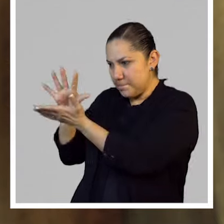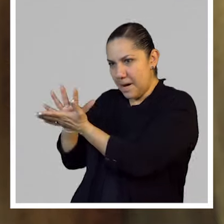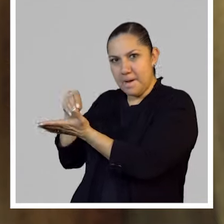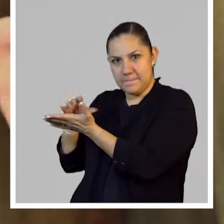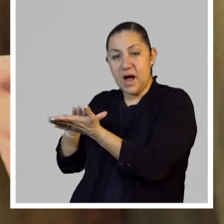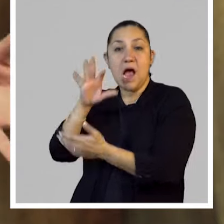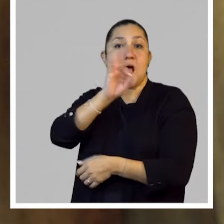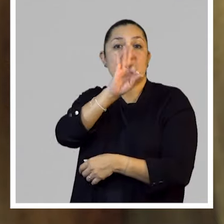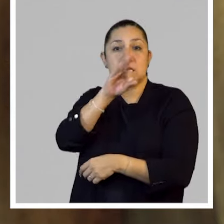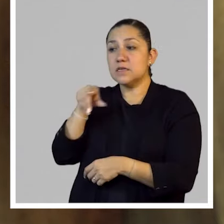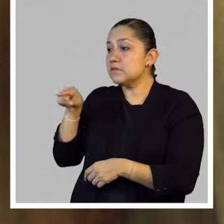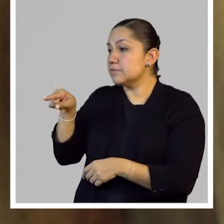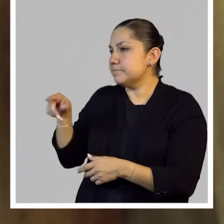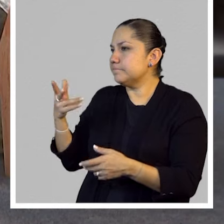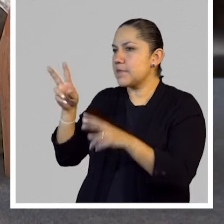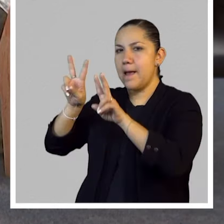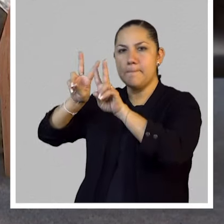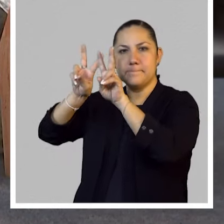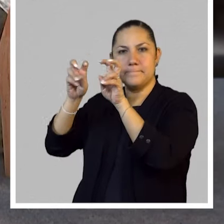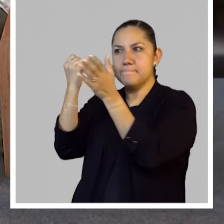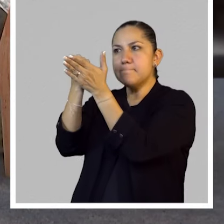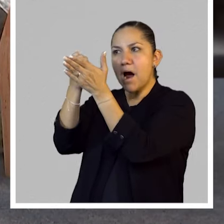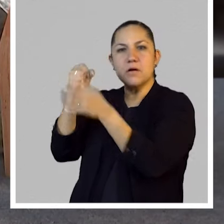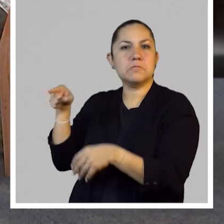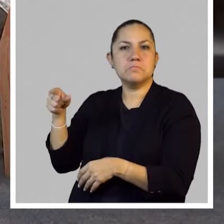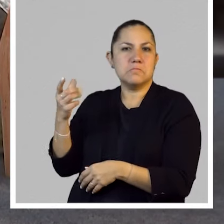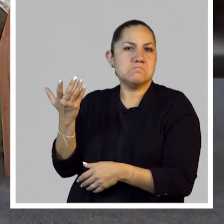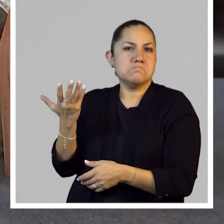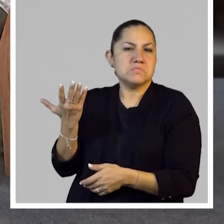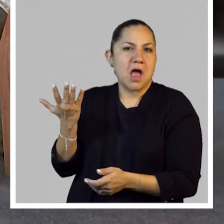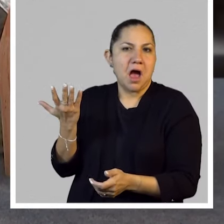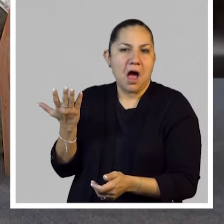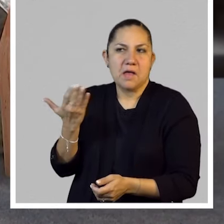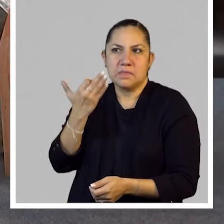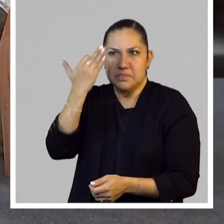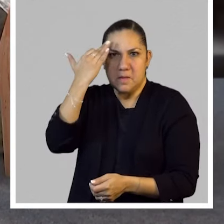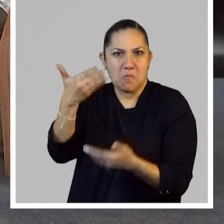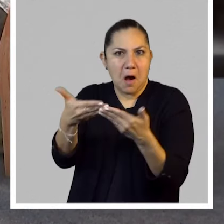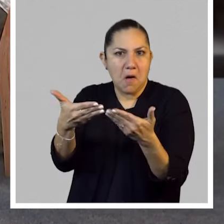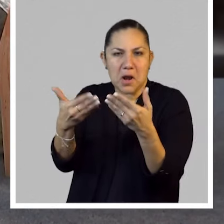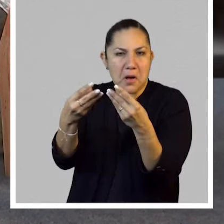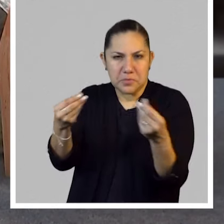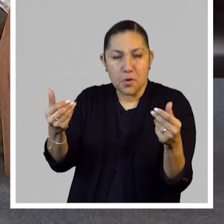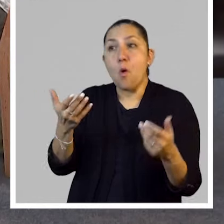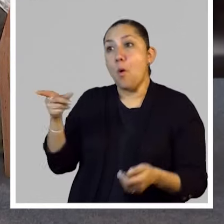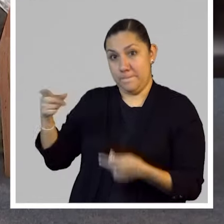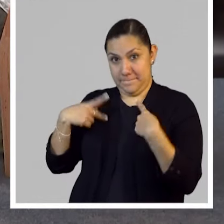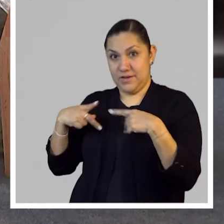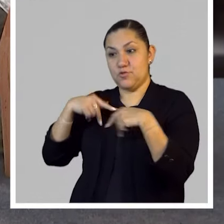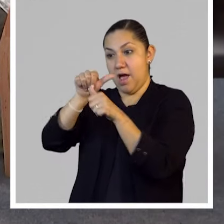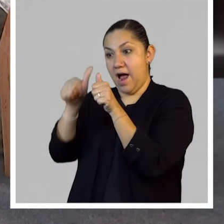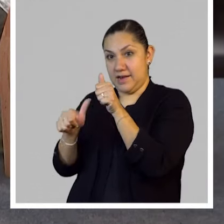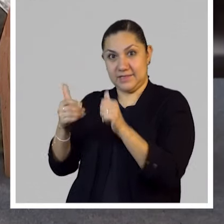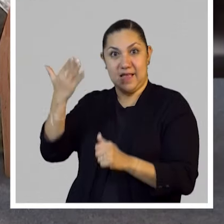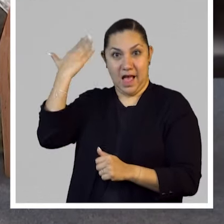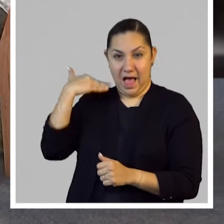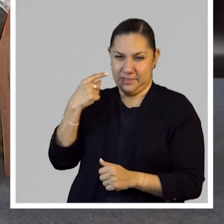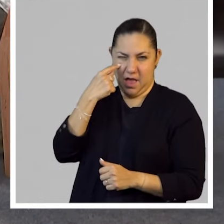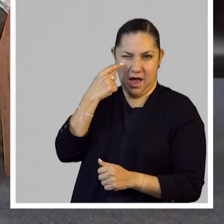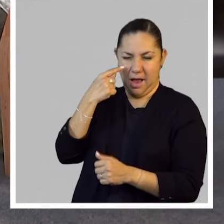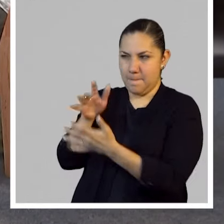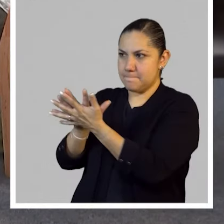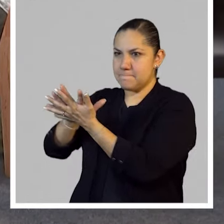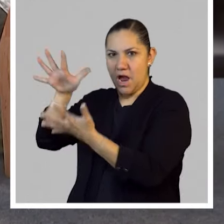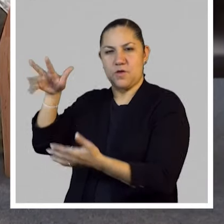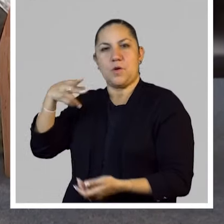existe, a lo mejor ya ni fumamos. Seguramente en esa época todos los artistas fumaban casi, pues era como lo inmediato, eso está